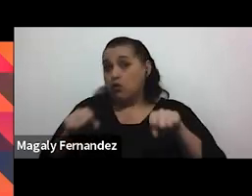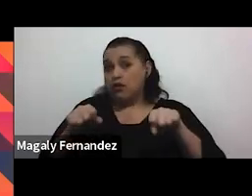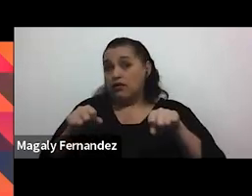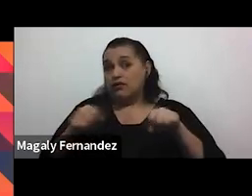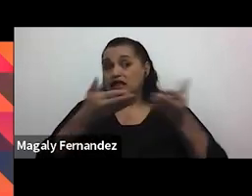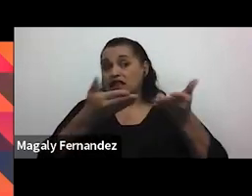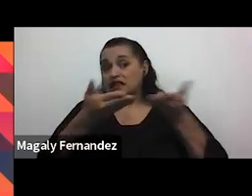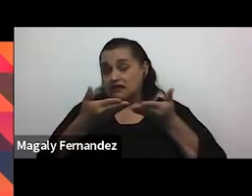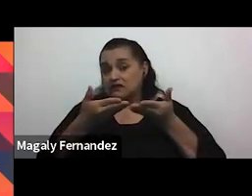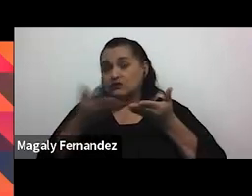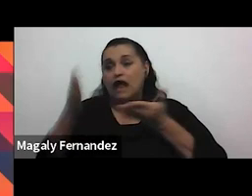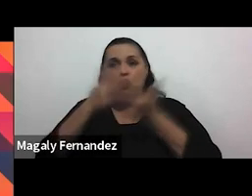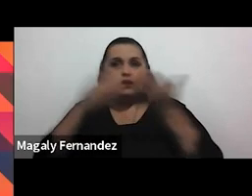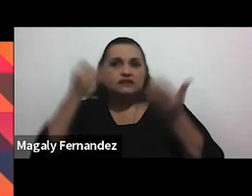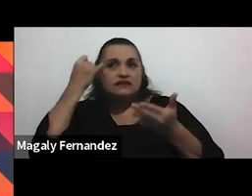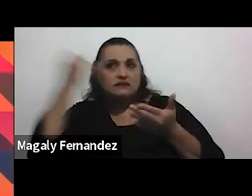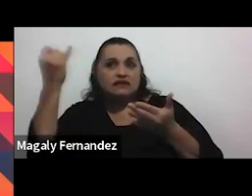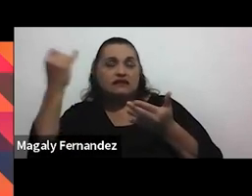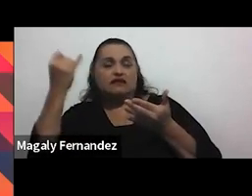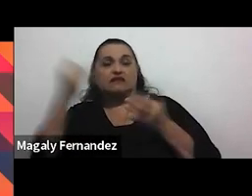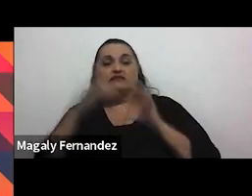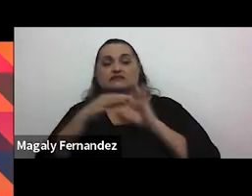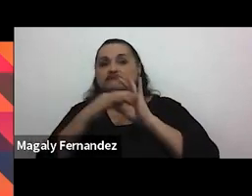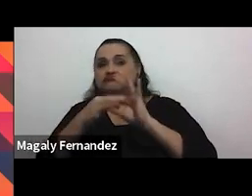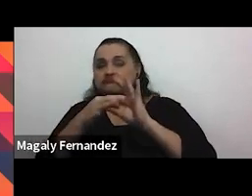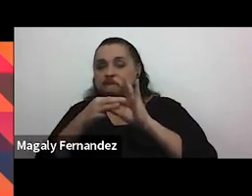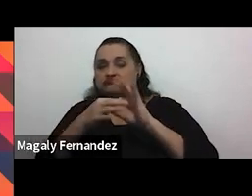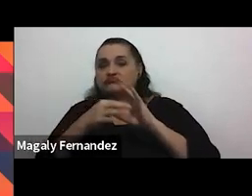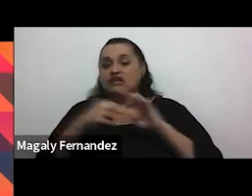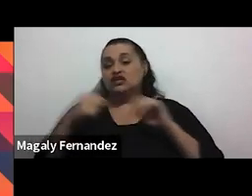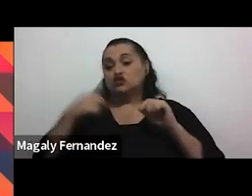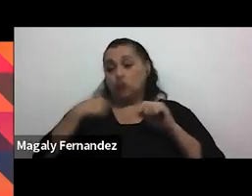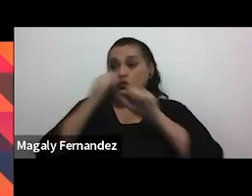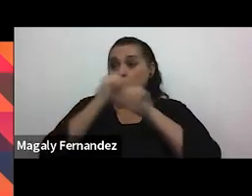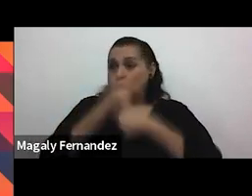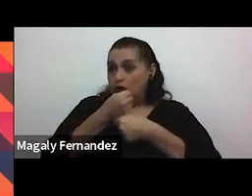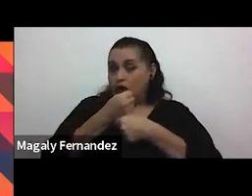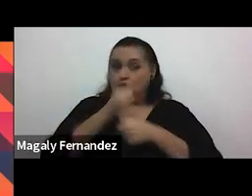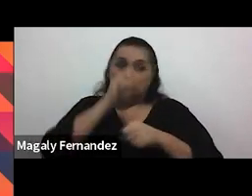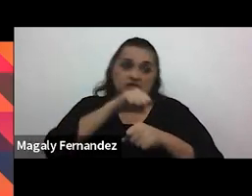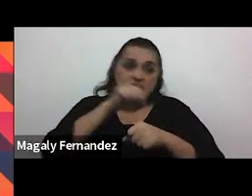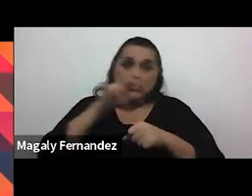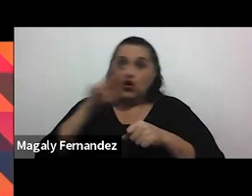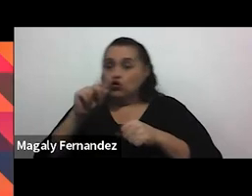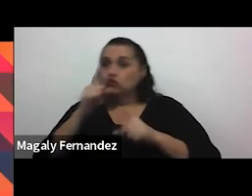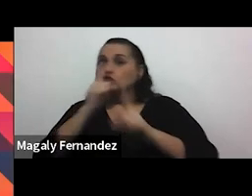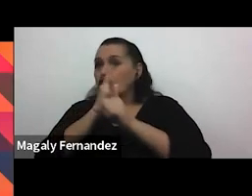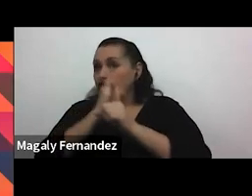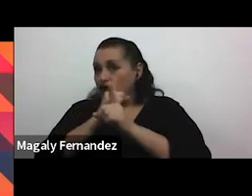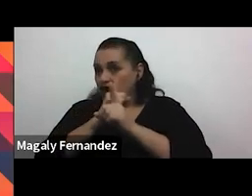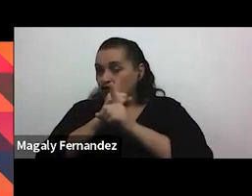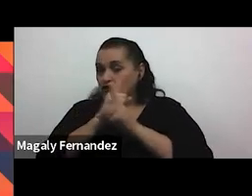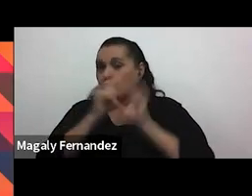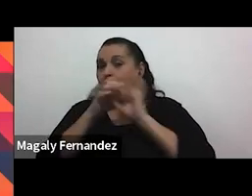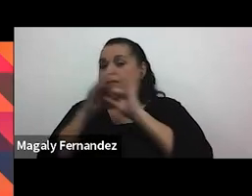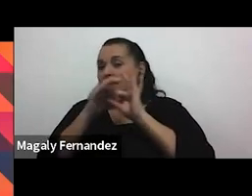algunas ideas en cuanto a si lo que estoy haciendo o no es adecuado en cuanto a mi vínculo